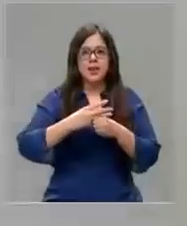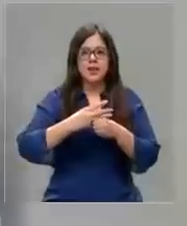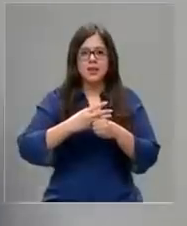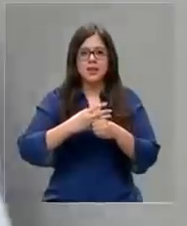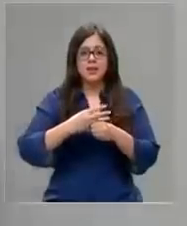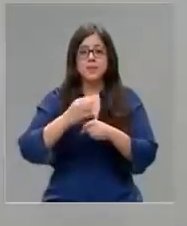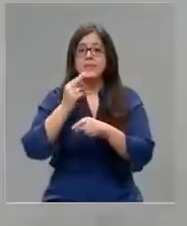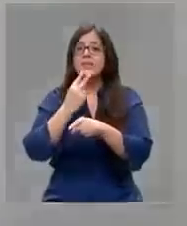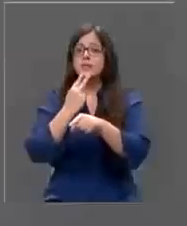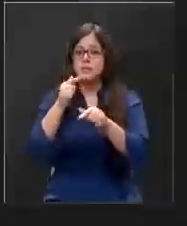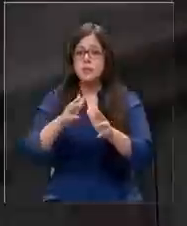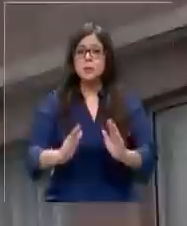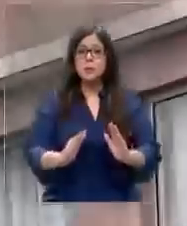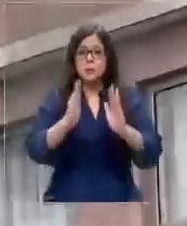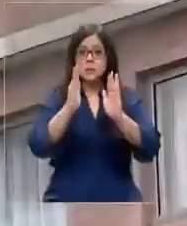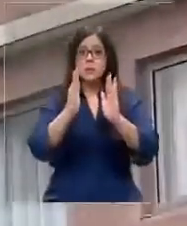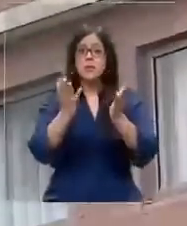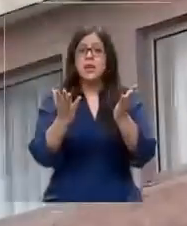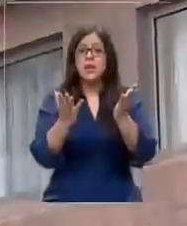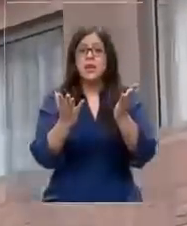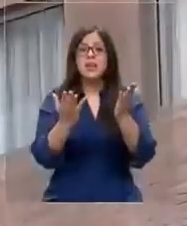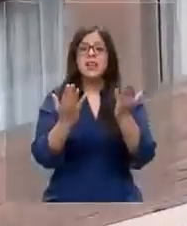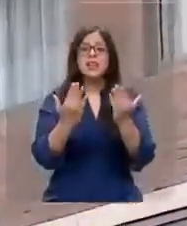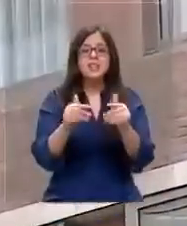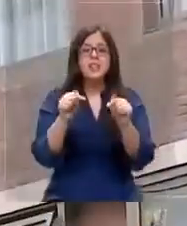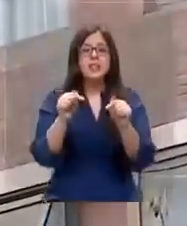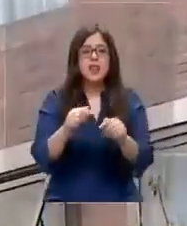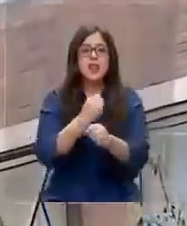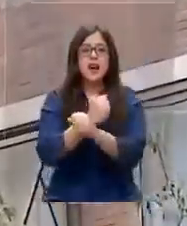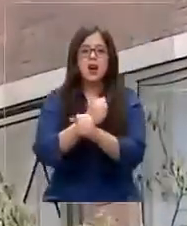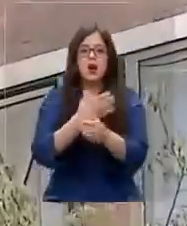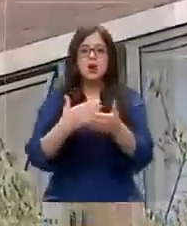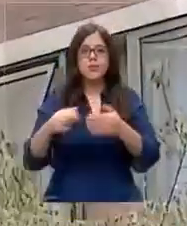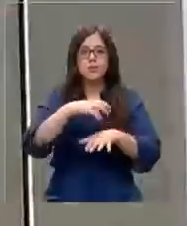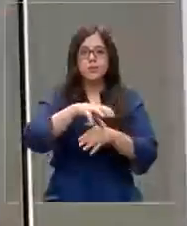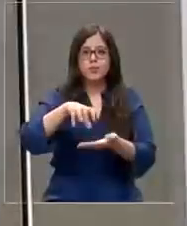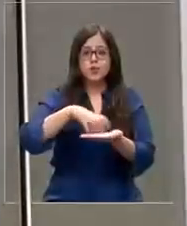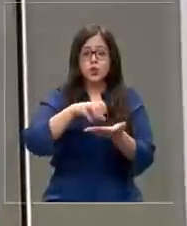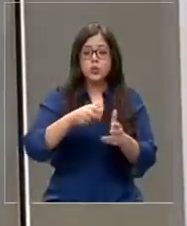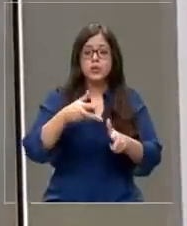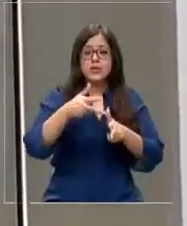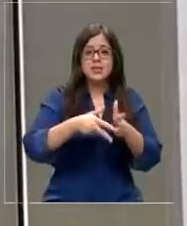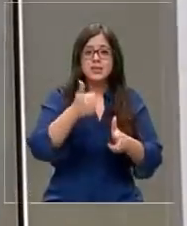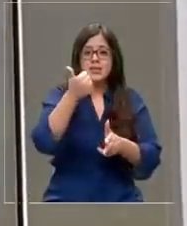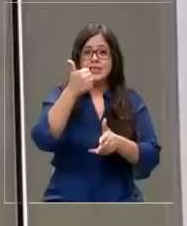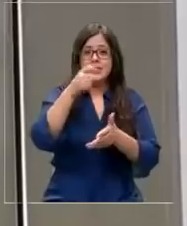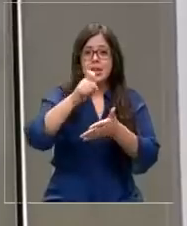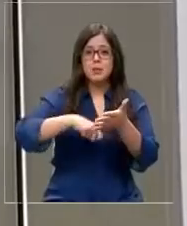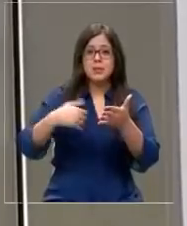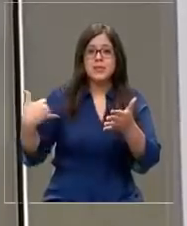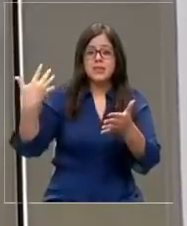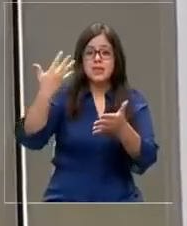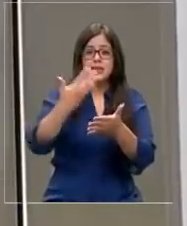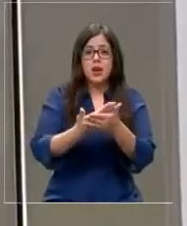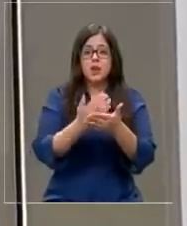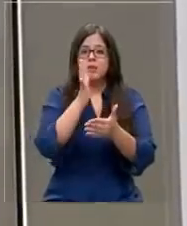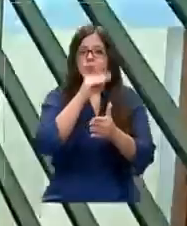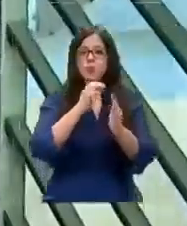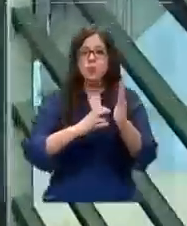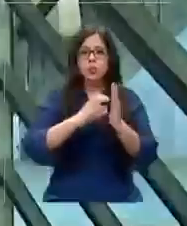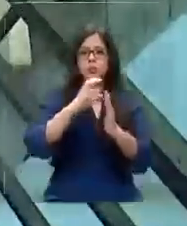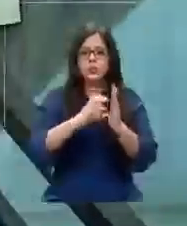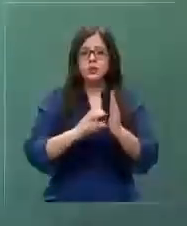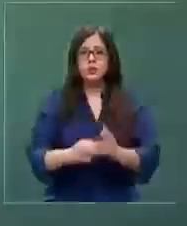Vive en este condominio fiscal de carabineros ubicado en Estación Central, donde hace más de seis meses no tienen ascensor.